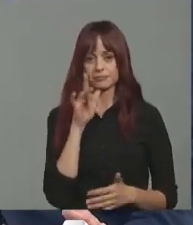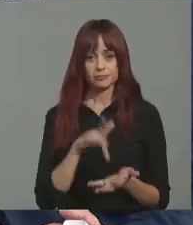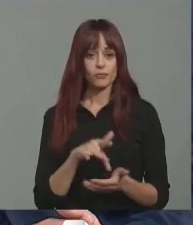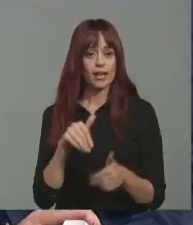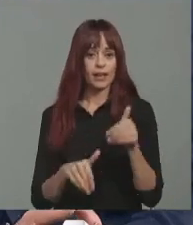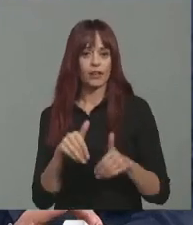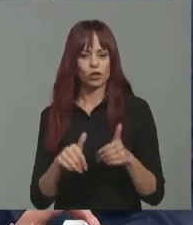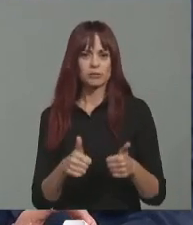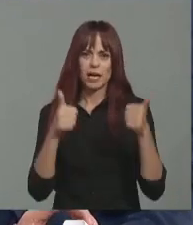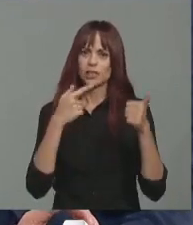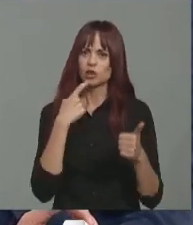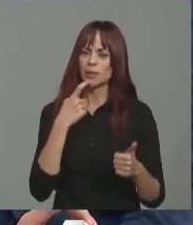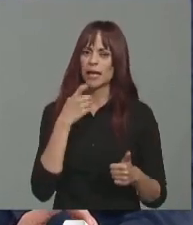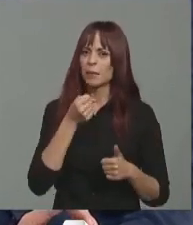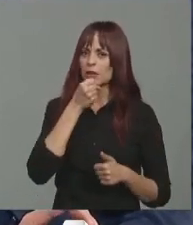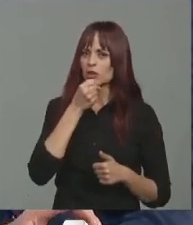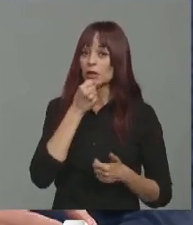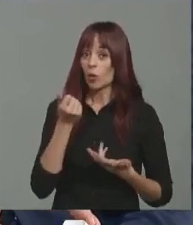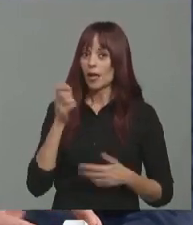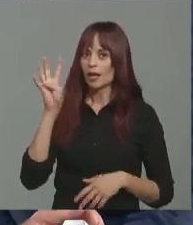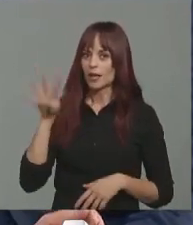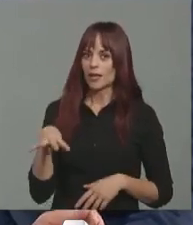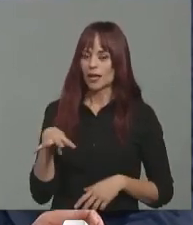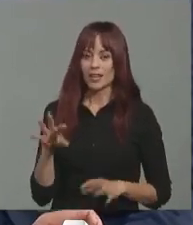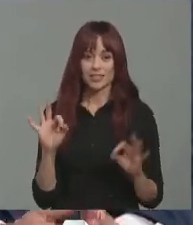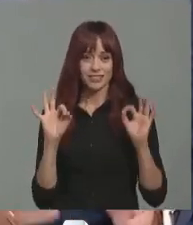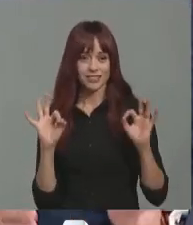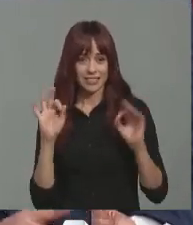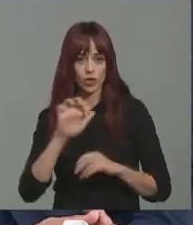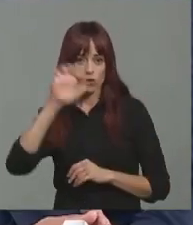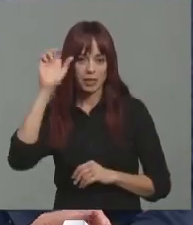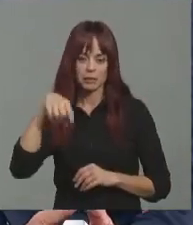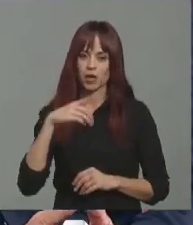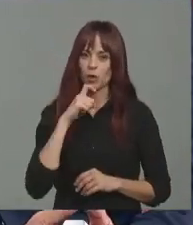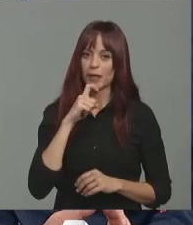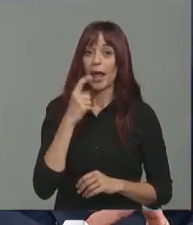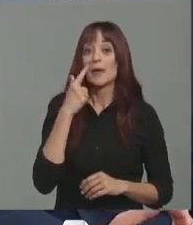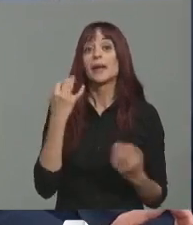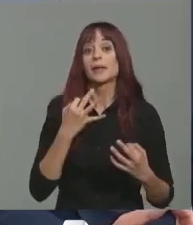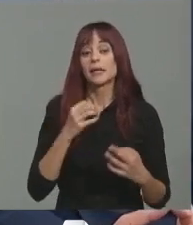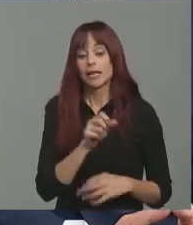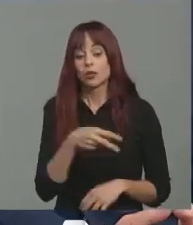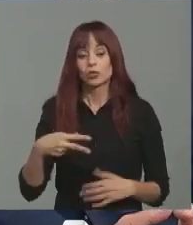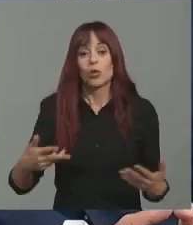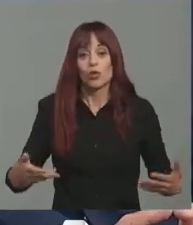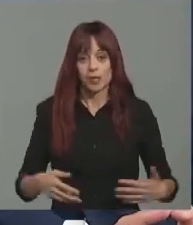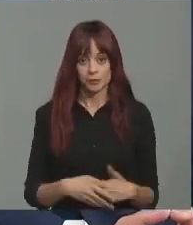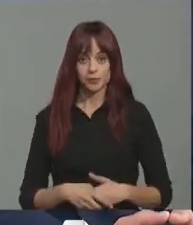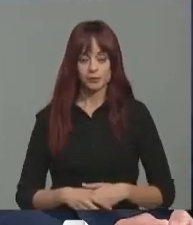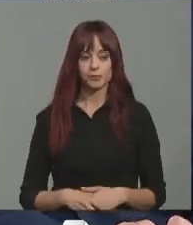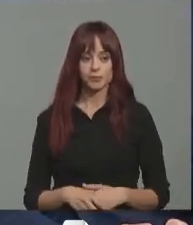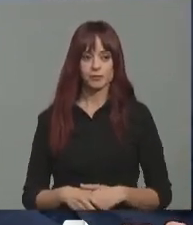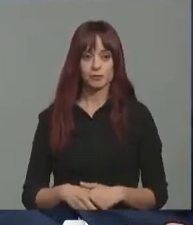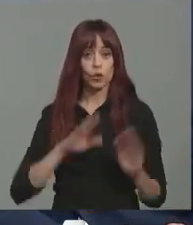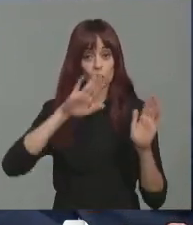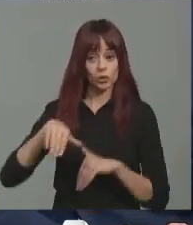que van a ser mucho más complicadas para el Partido Socialista, las catalanas y especialmente las europeas. Veremos a ver qué pasa. Vamos a ver qué pasa. Estas últimas